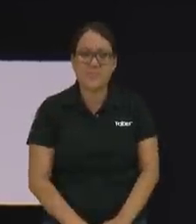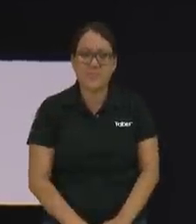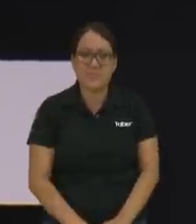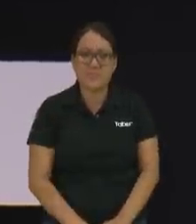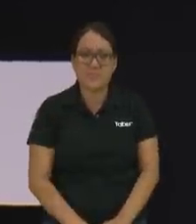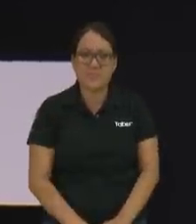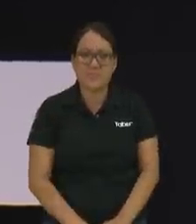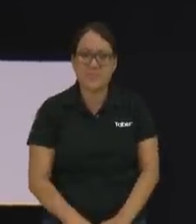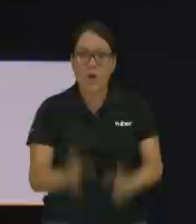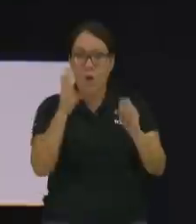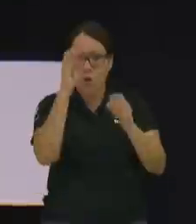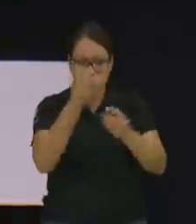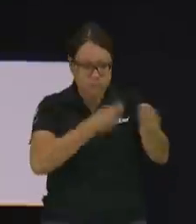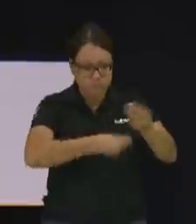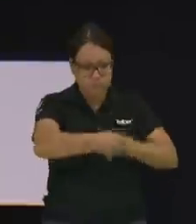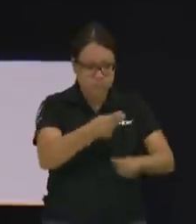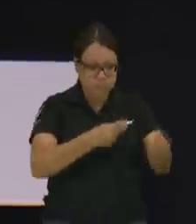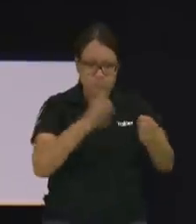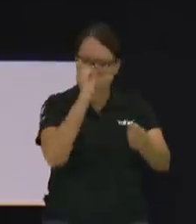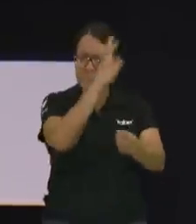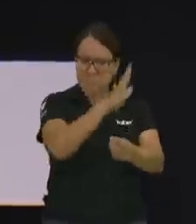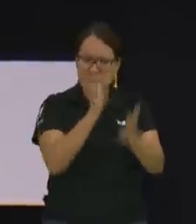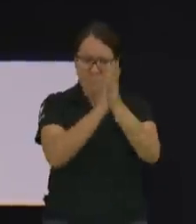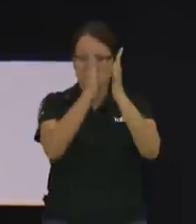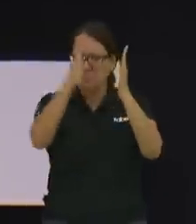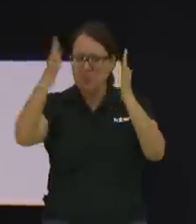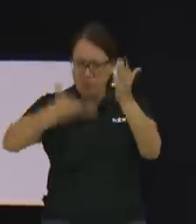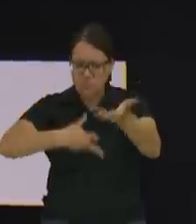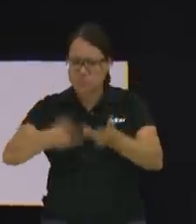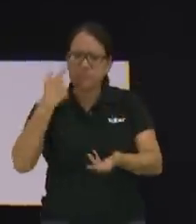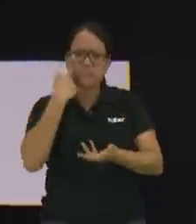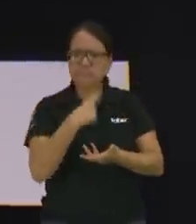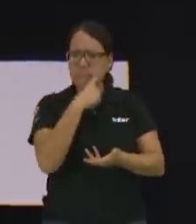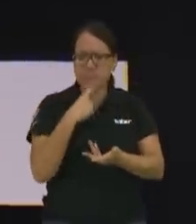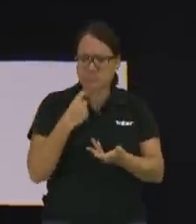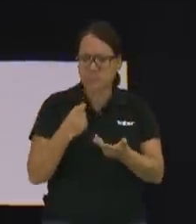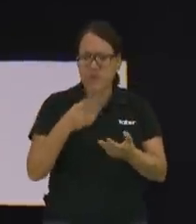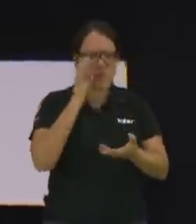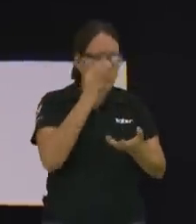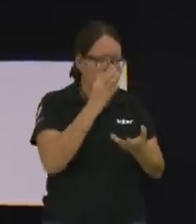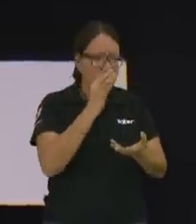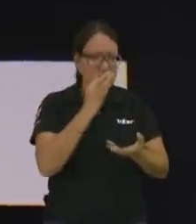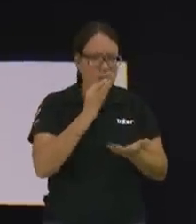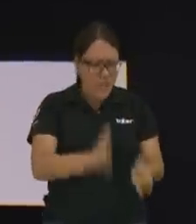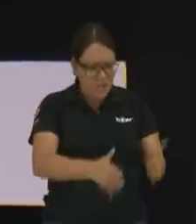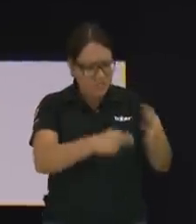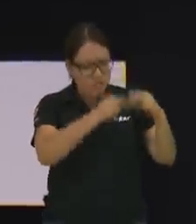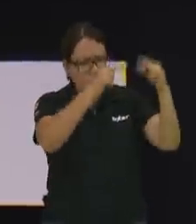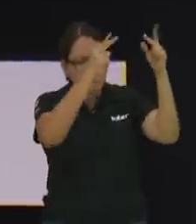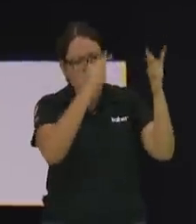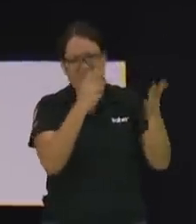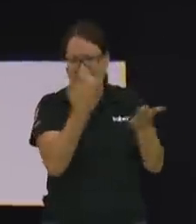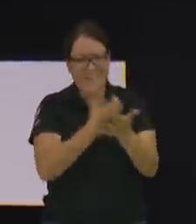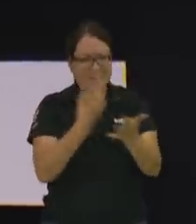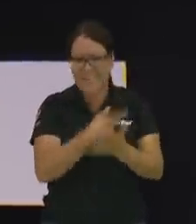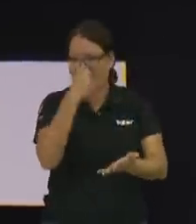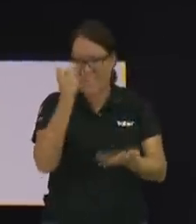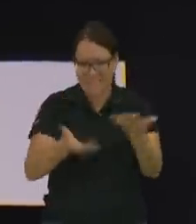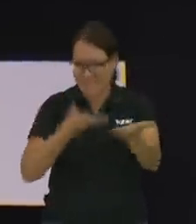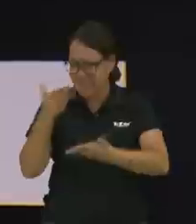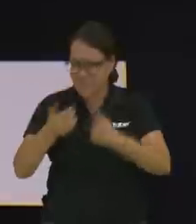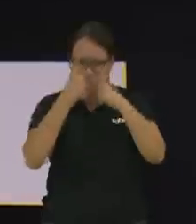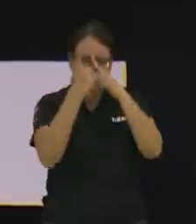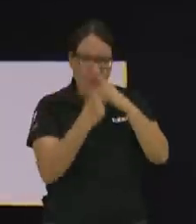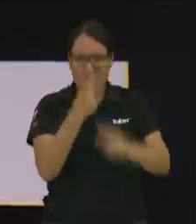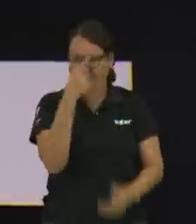Tienen negocios prósperos tienen librerías tienen barberías tienen cafeterías en edificios nuestros y no evangelizan no sirven al pobre no